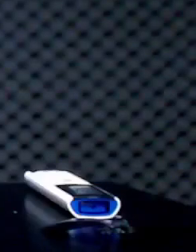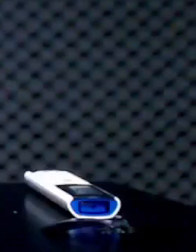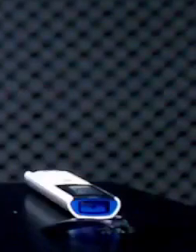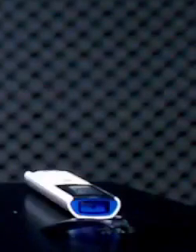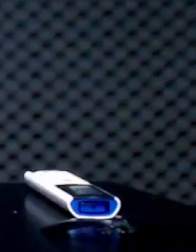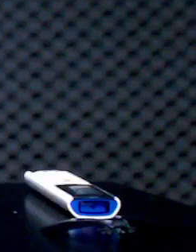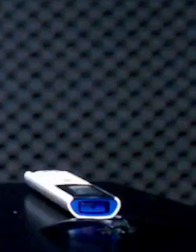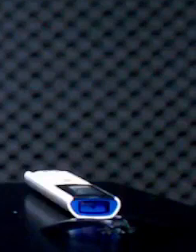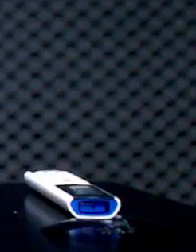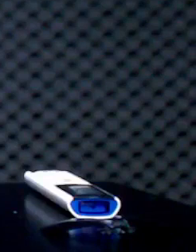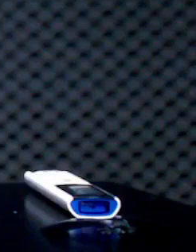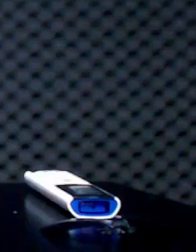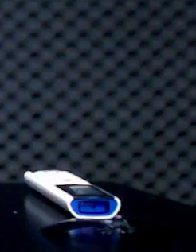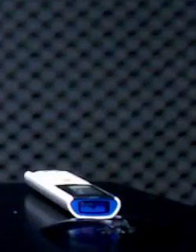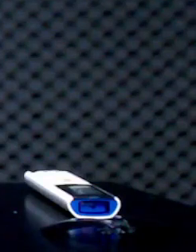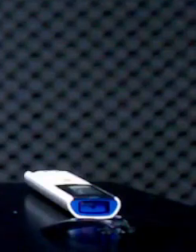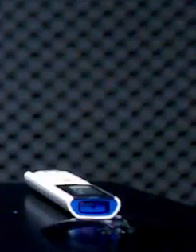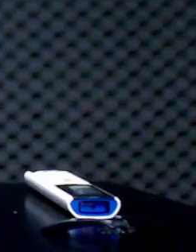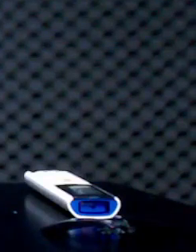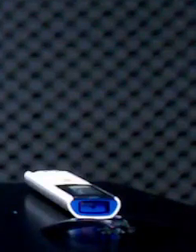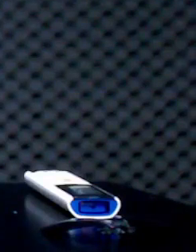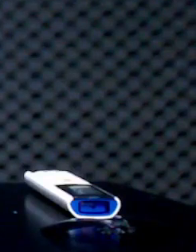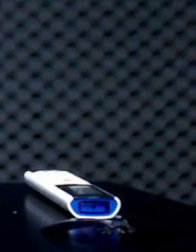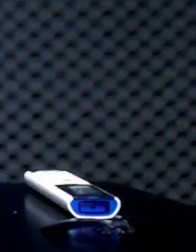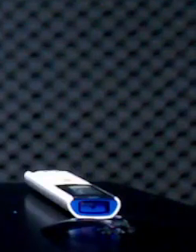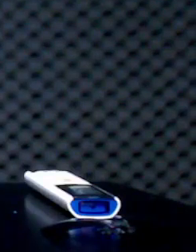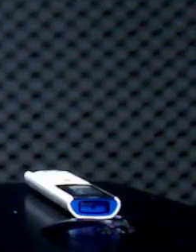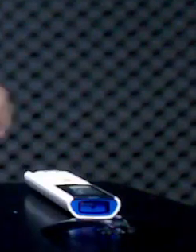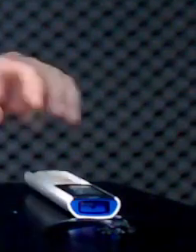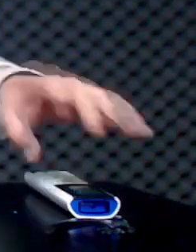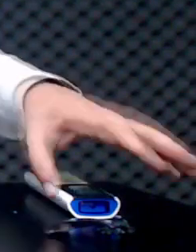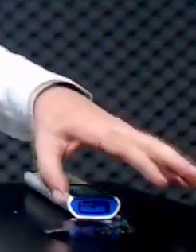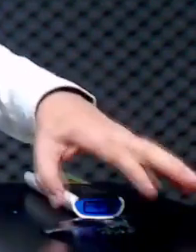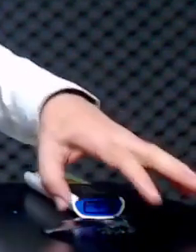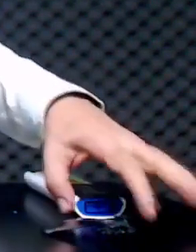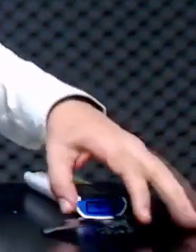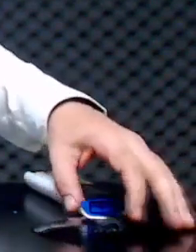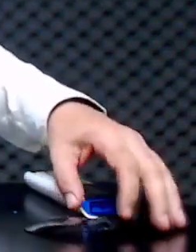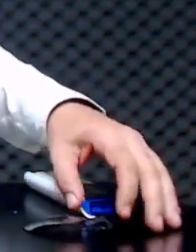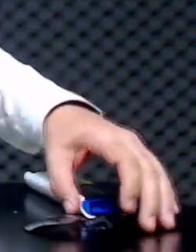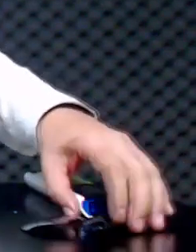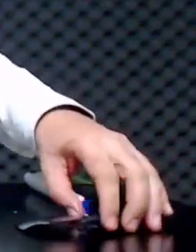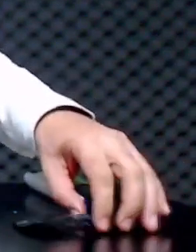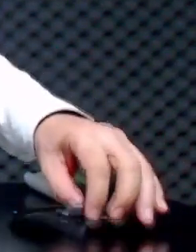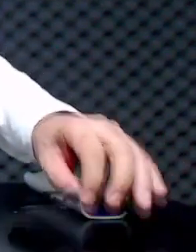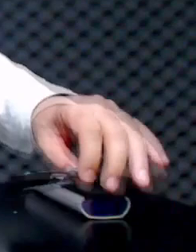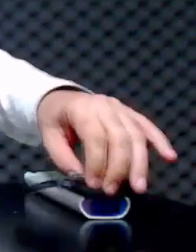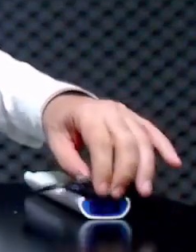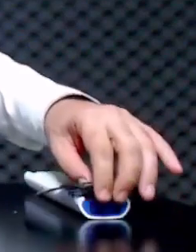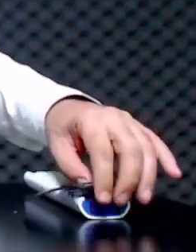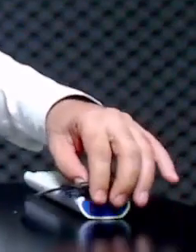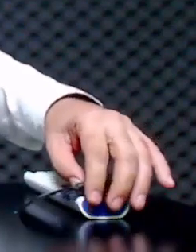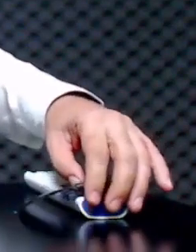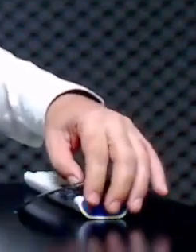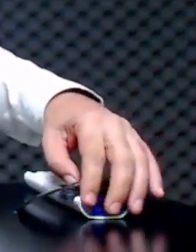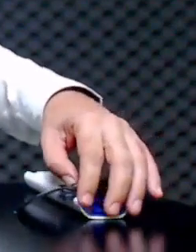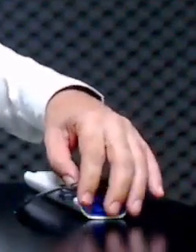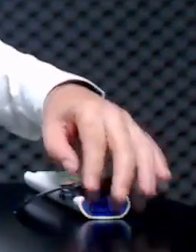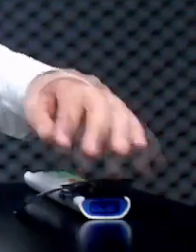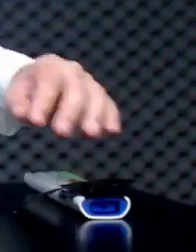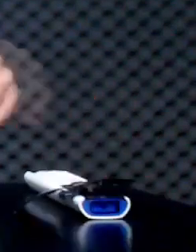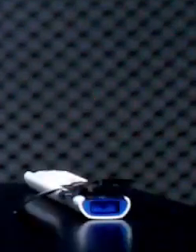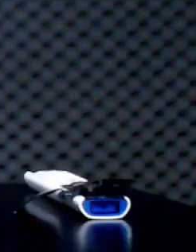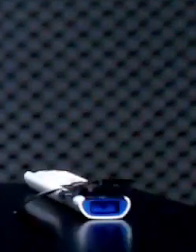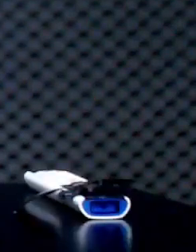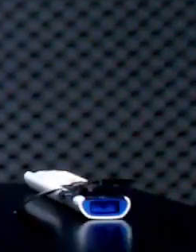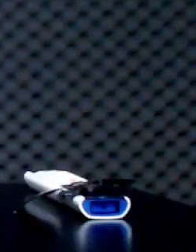Le comentamos al inicio del programa que el presidente de la república rechazó el cumplir el amparo que